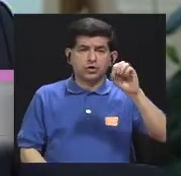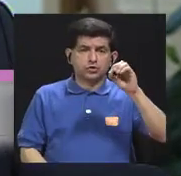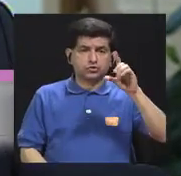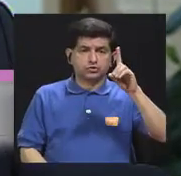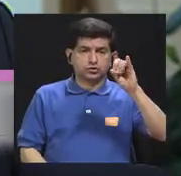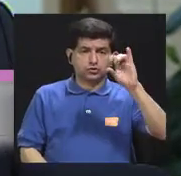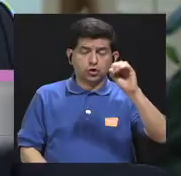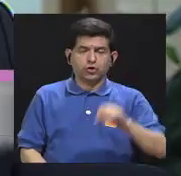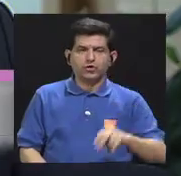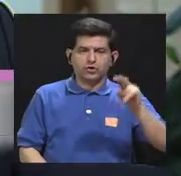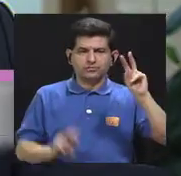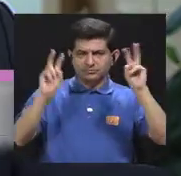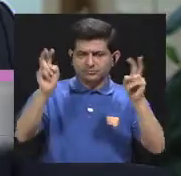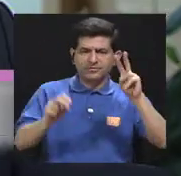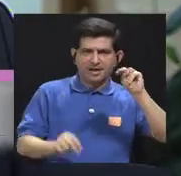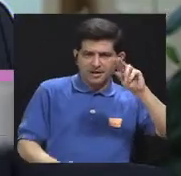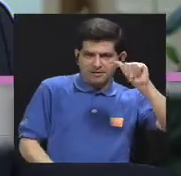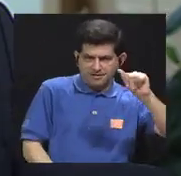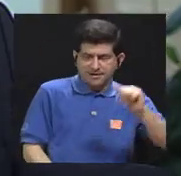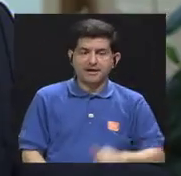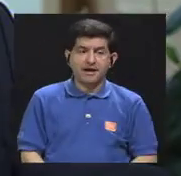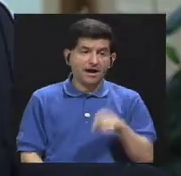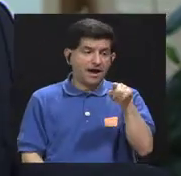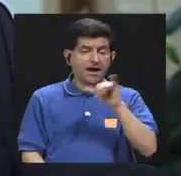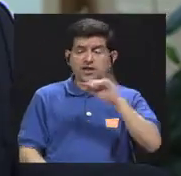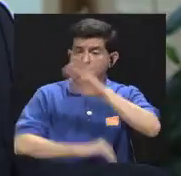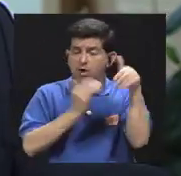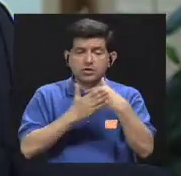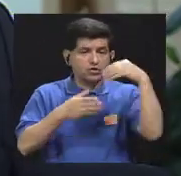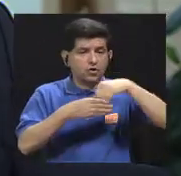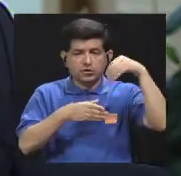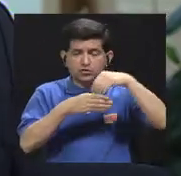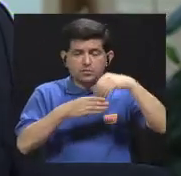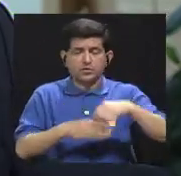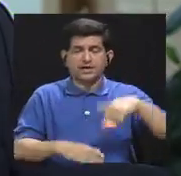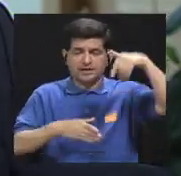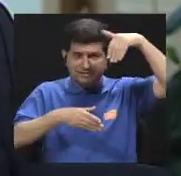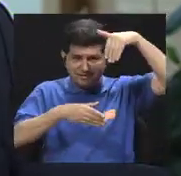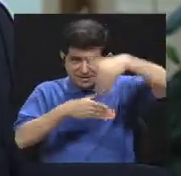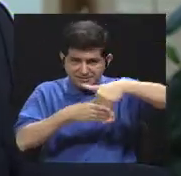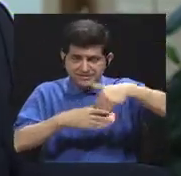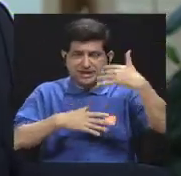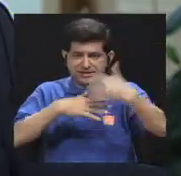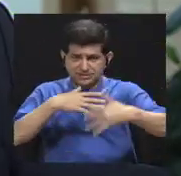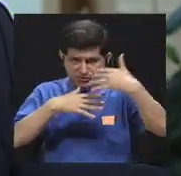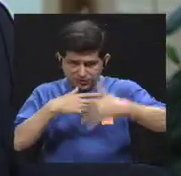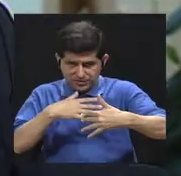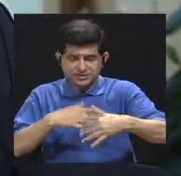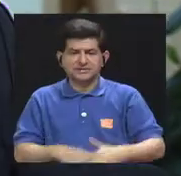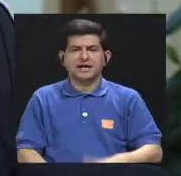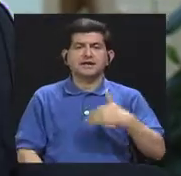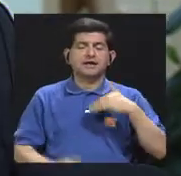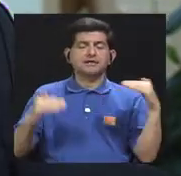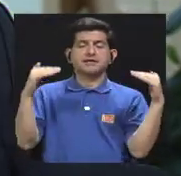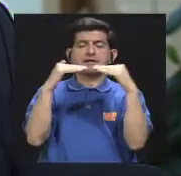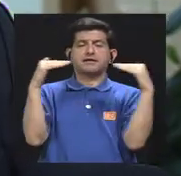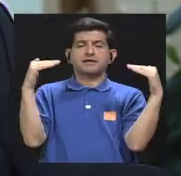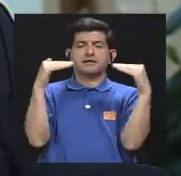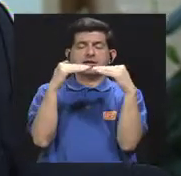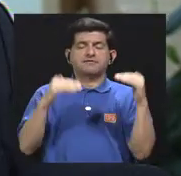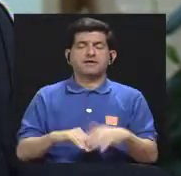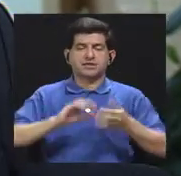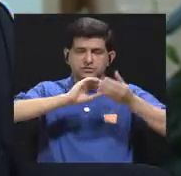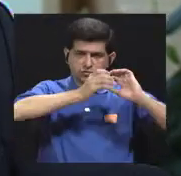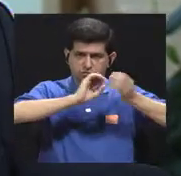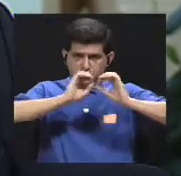uno lo va a consumir y se va, como todos los nutrientes a la sangre, se le va el sodio y tiene que haber una nivelación de las